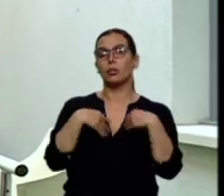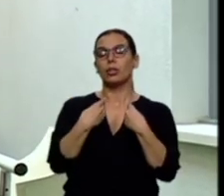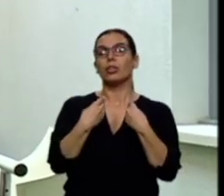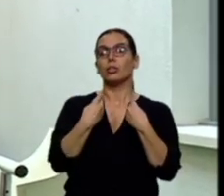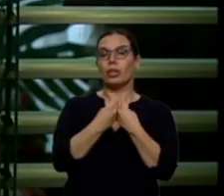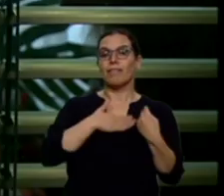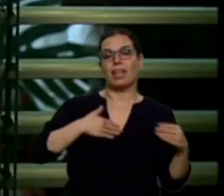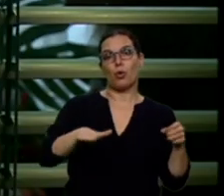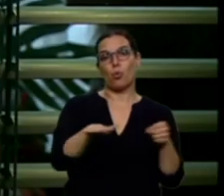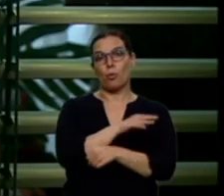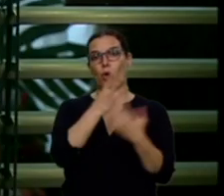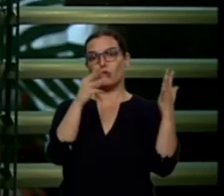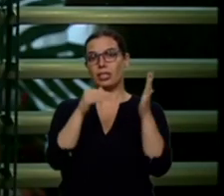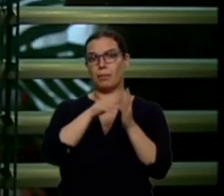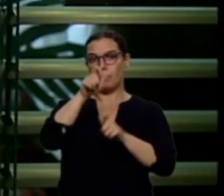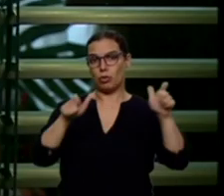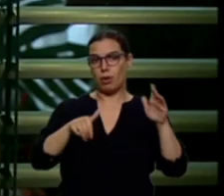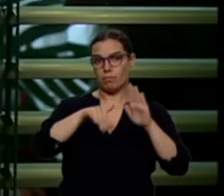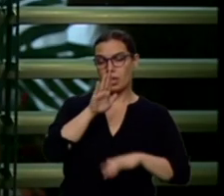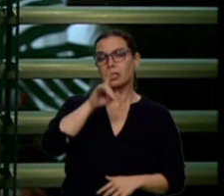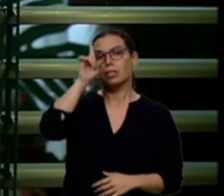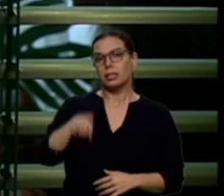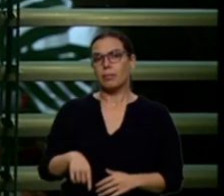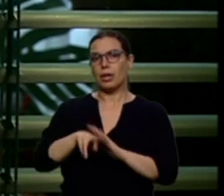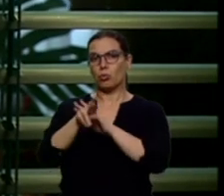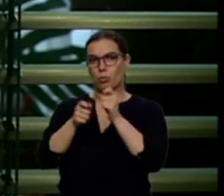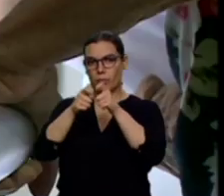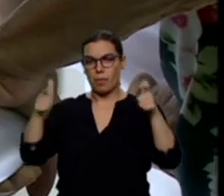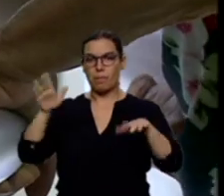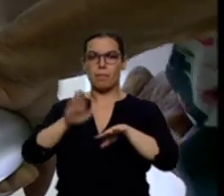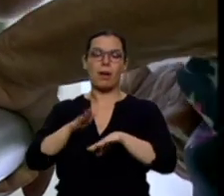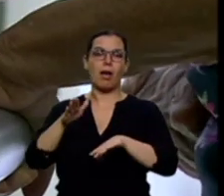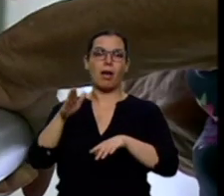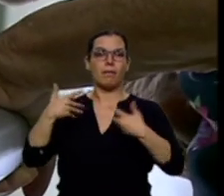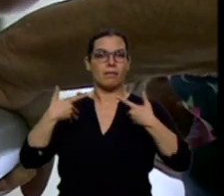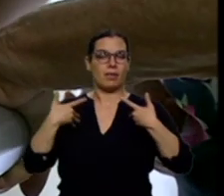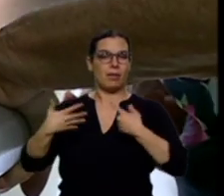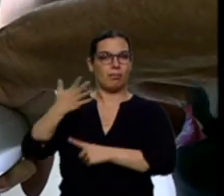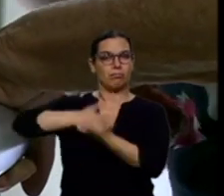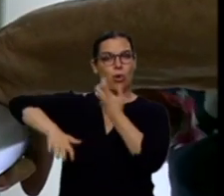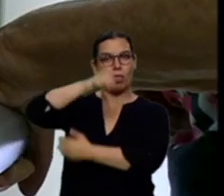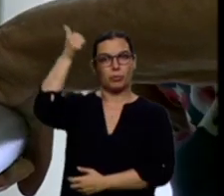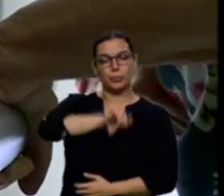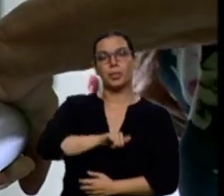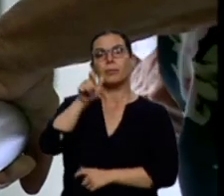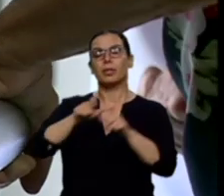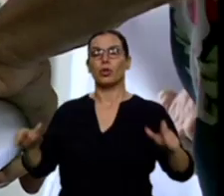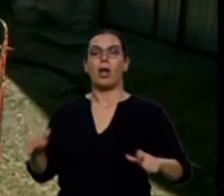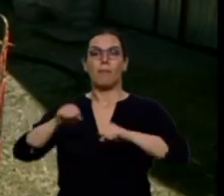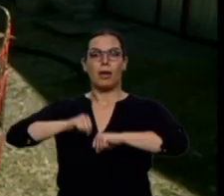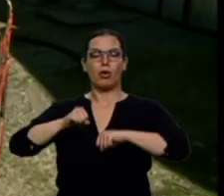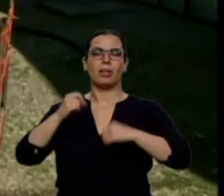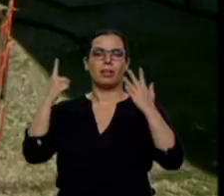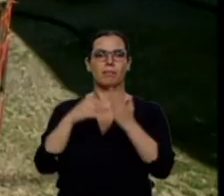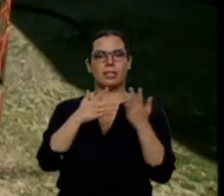y se aumentarán los recursos a víctimas de violencia de género y a las personas mayores con un plan de 1.600 millones. Entre las medidas,